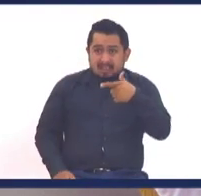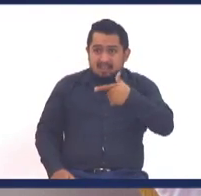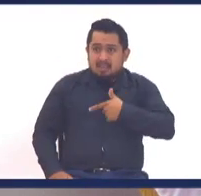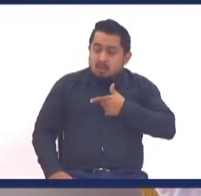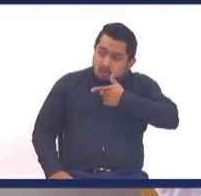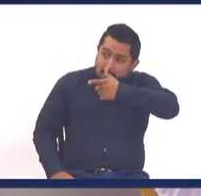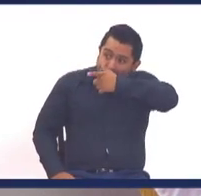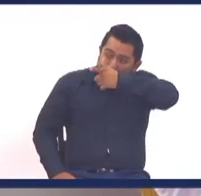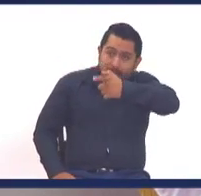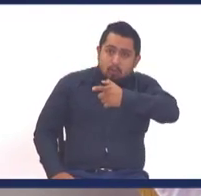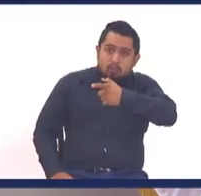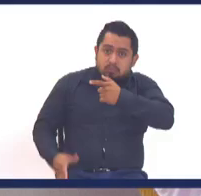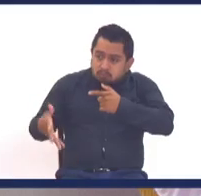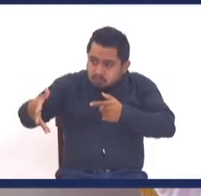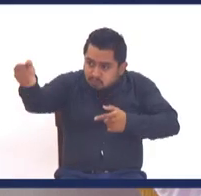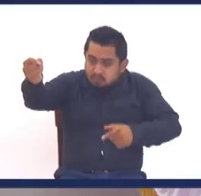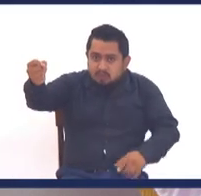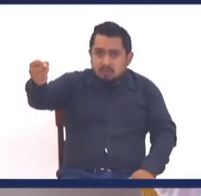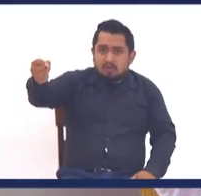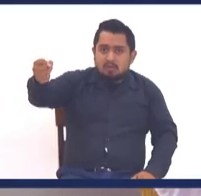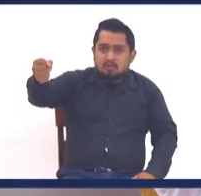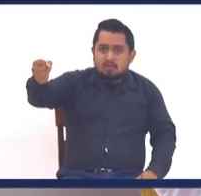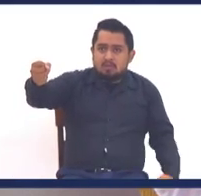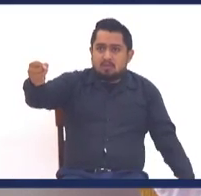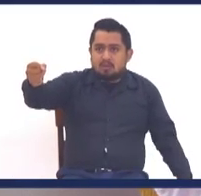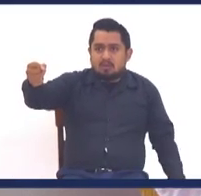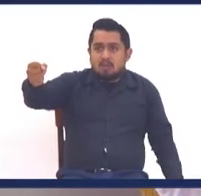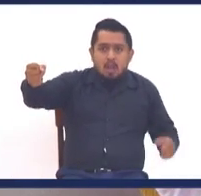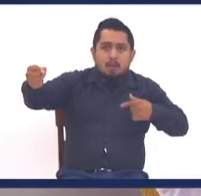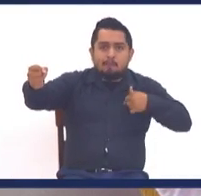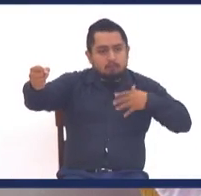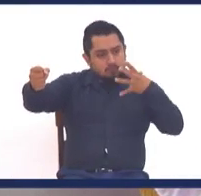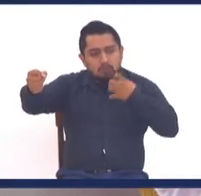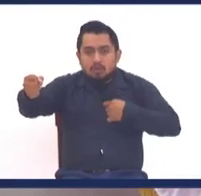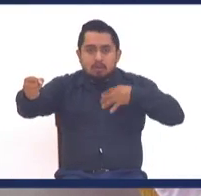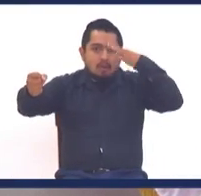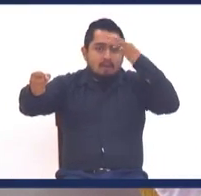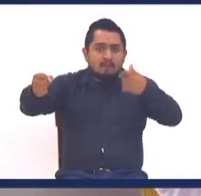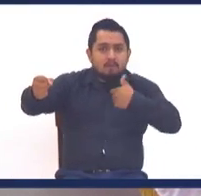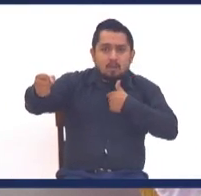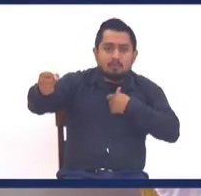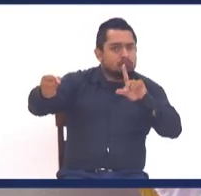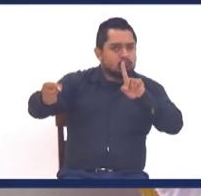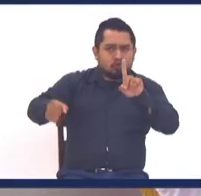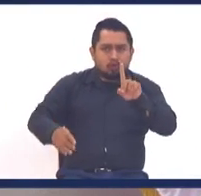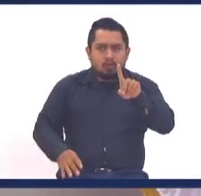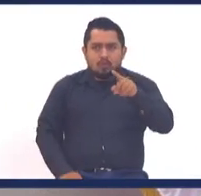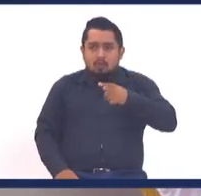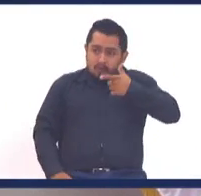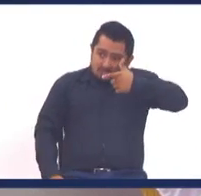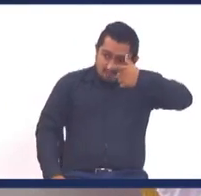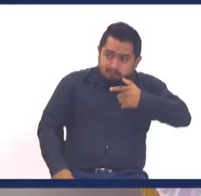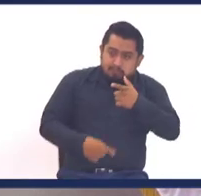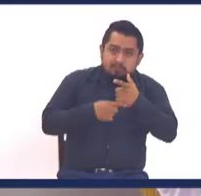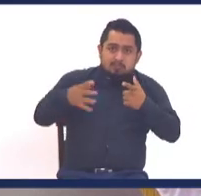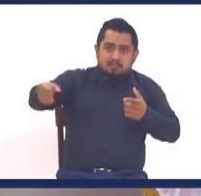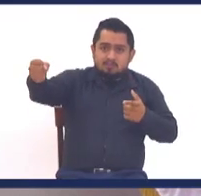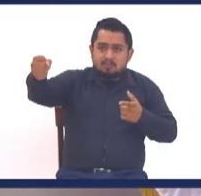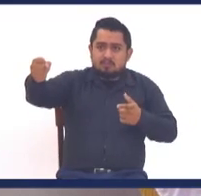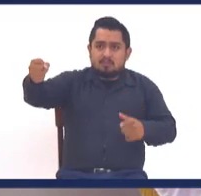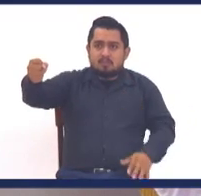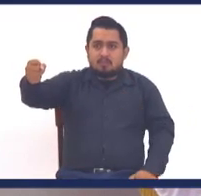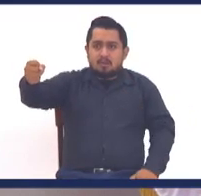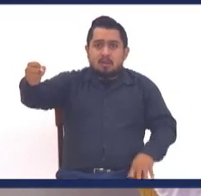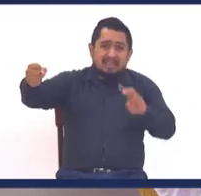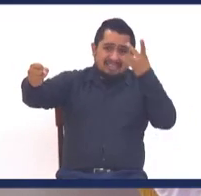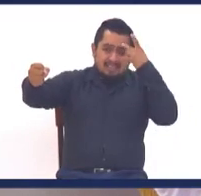neutralizar algo que está usted por afectarle. No es por placer, no es por casi, no, es porque tiene que neutralizar. Es la palabra para decir